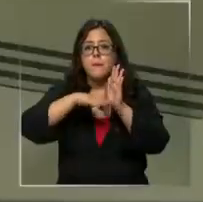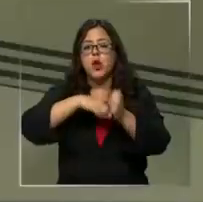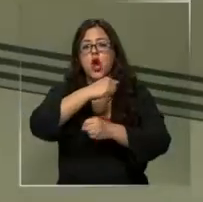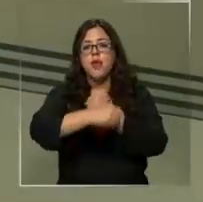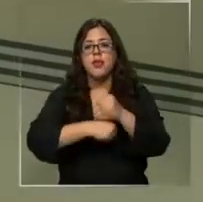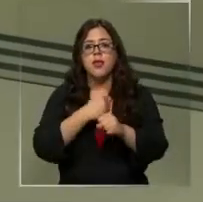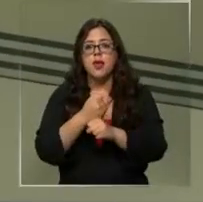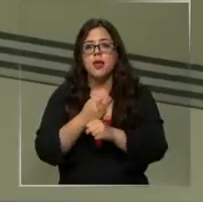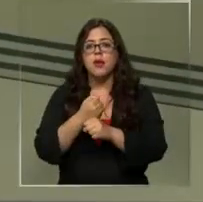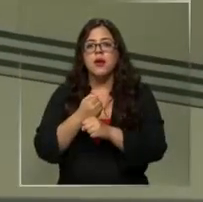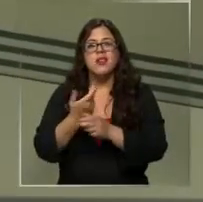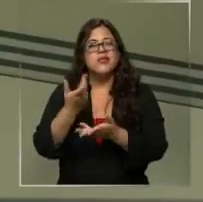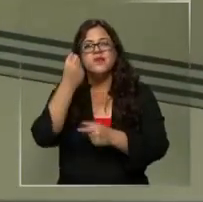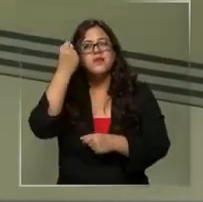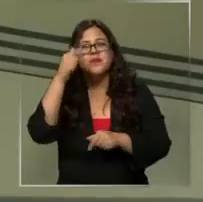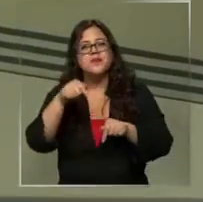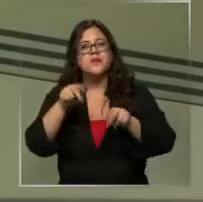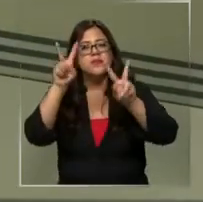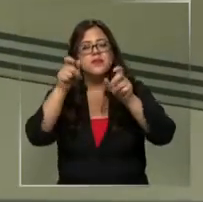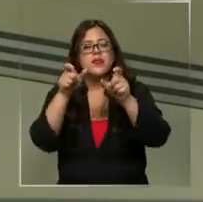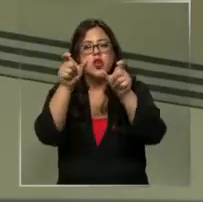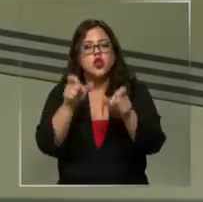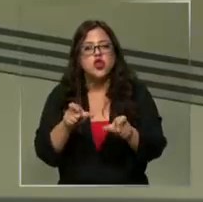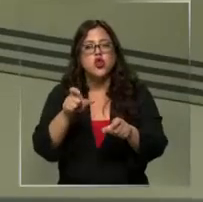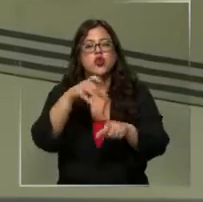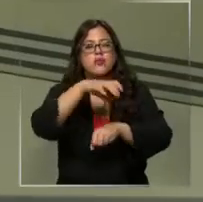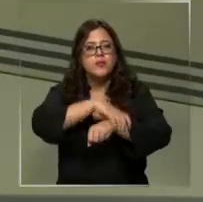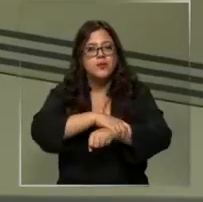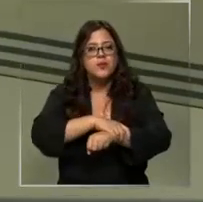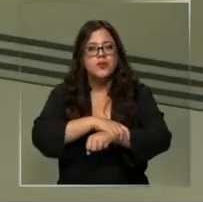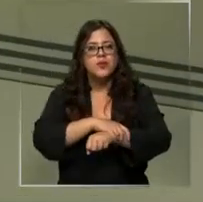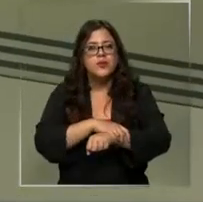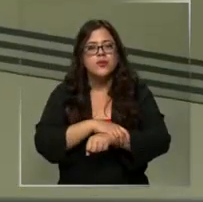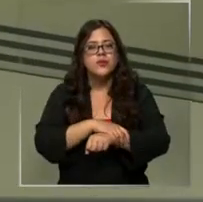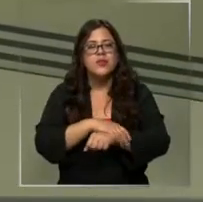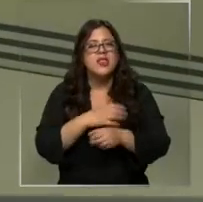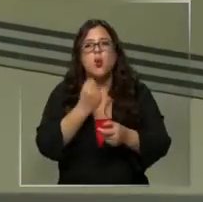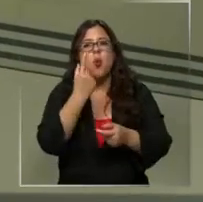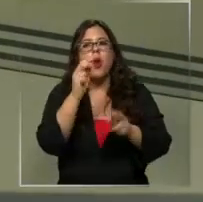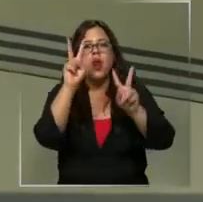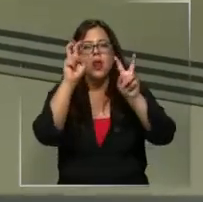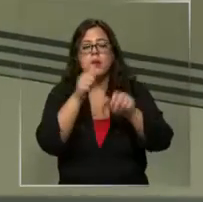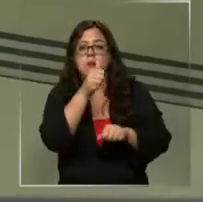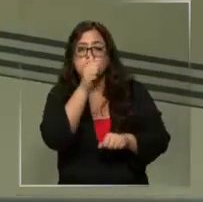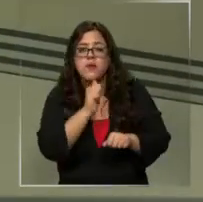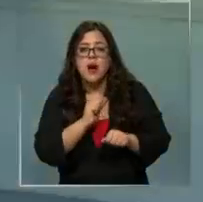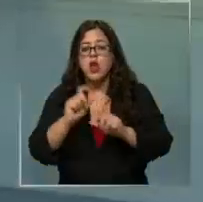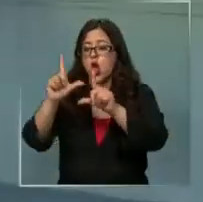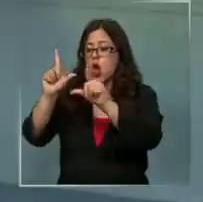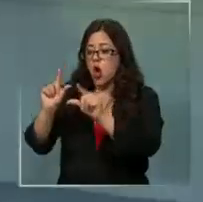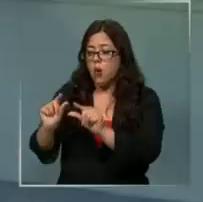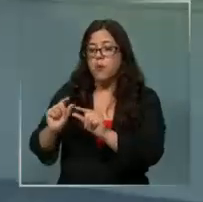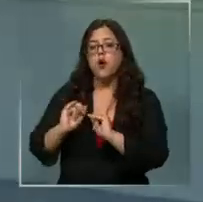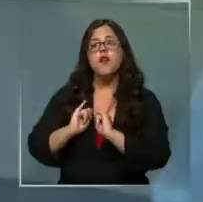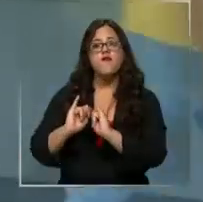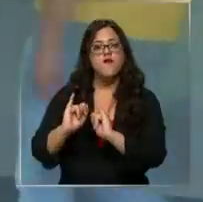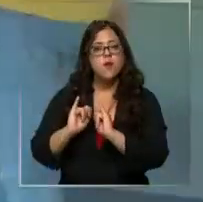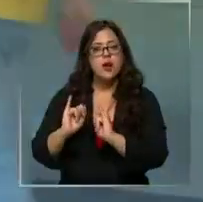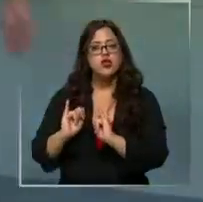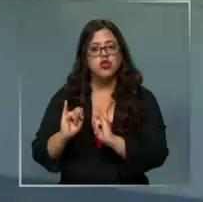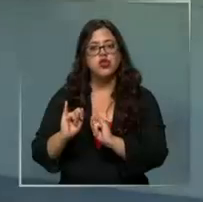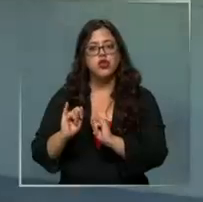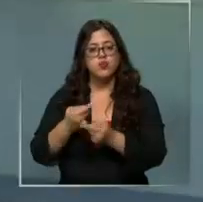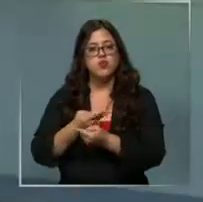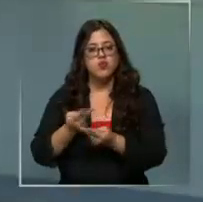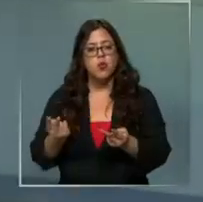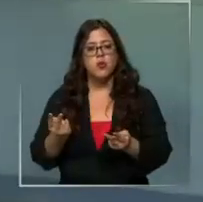¿Qué se va a poder saber en ese control de detención y qué cosas se van a mantener en reserva? Claro, son muy pocos los antecedentes que se han dado a conocer de